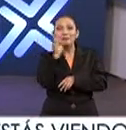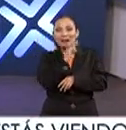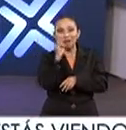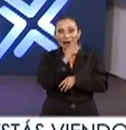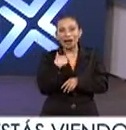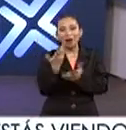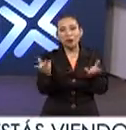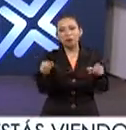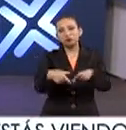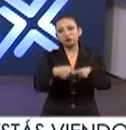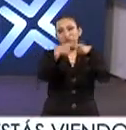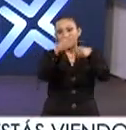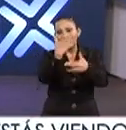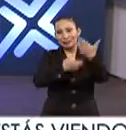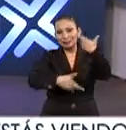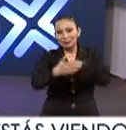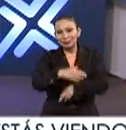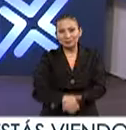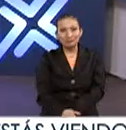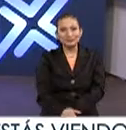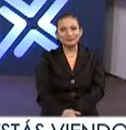Regresamos, vamos a hacer una breve pausa y regresamos.